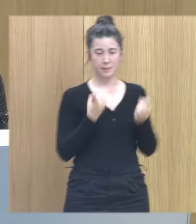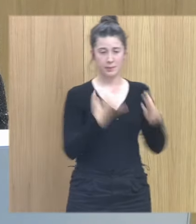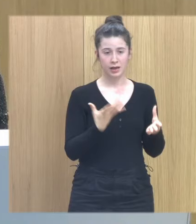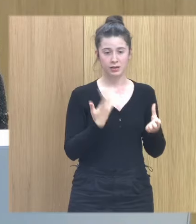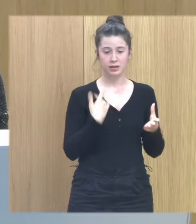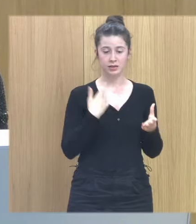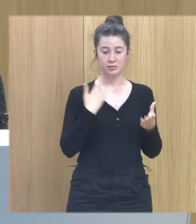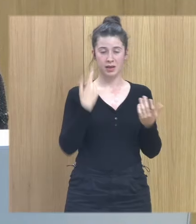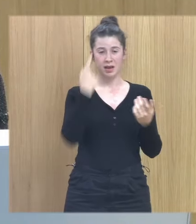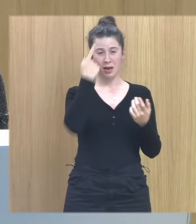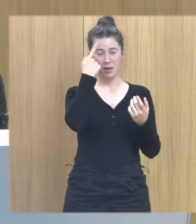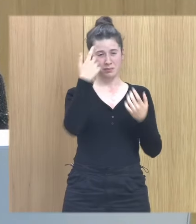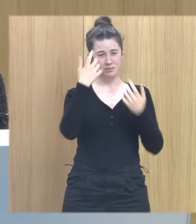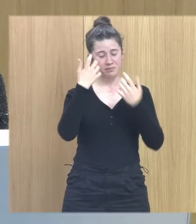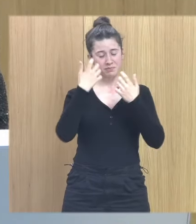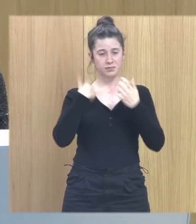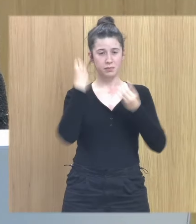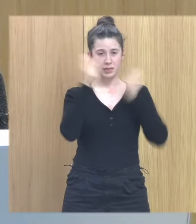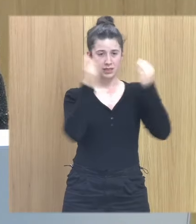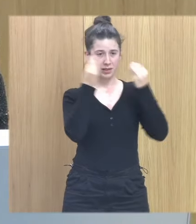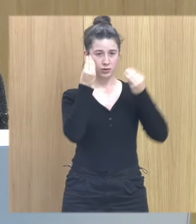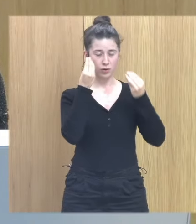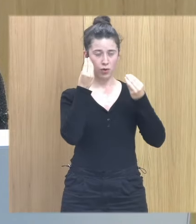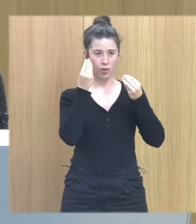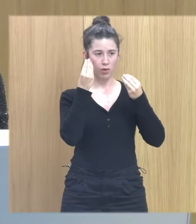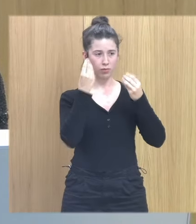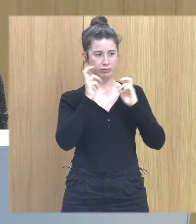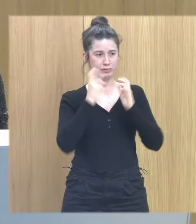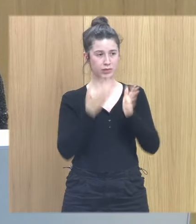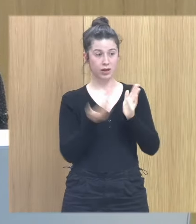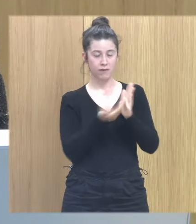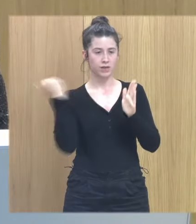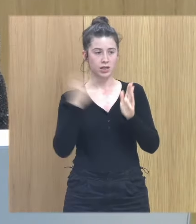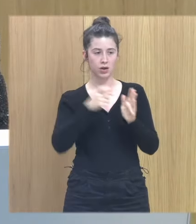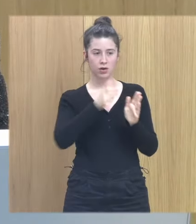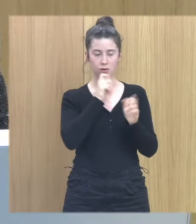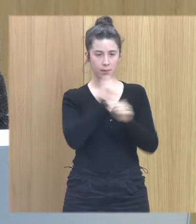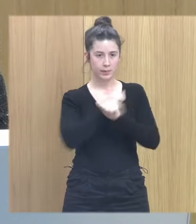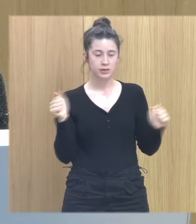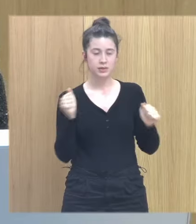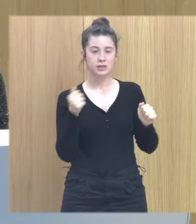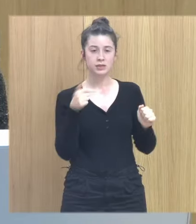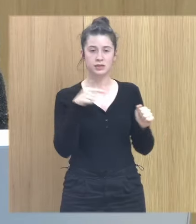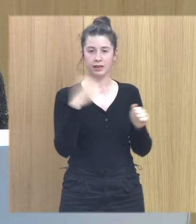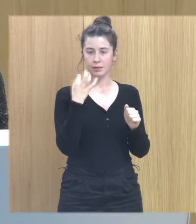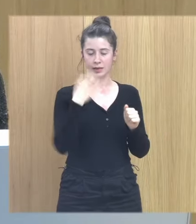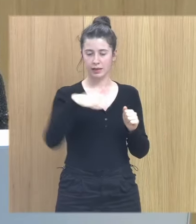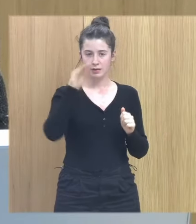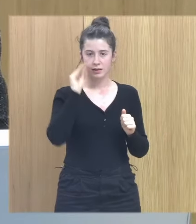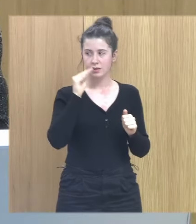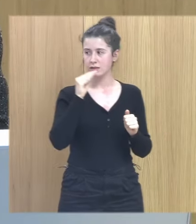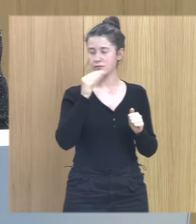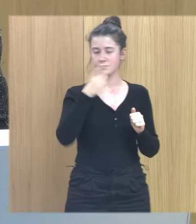paranoide es complicadísimo las personas siempre tienden a entender que les queremos mal siempre tienden a entender que nos estamos lucrando de la